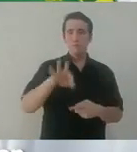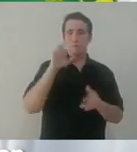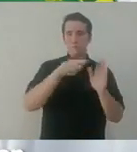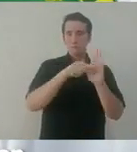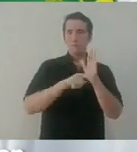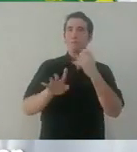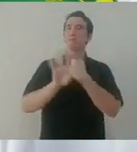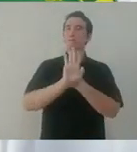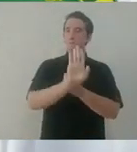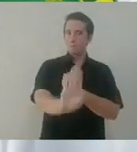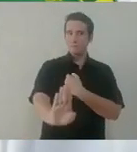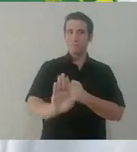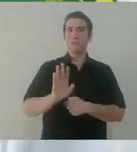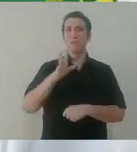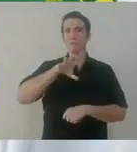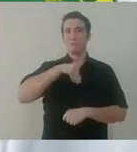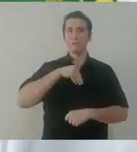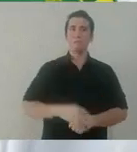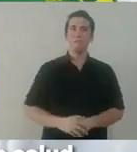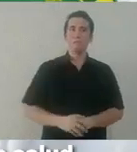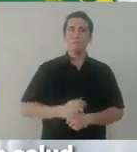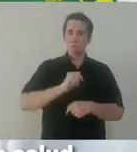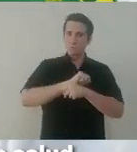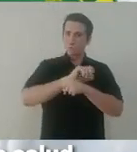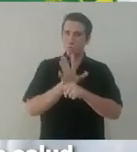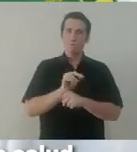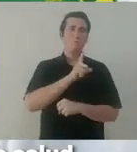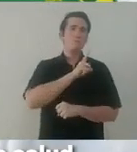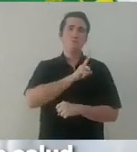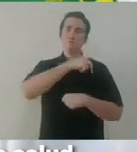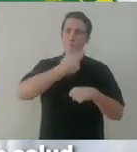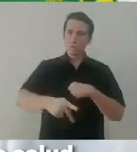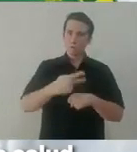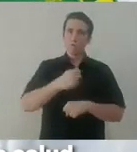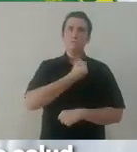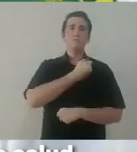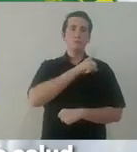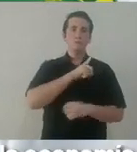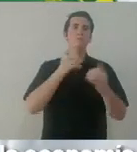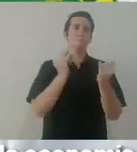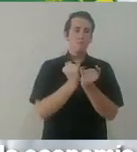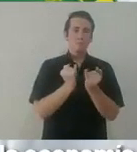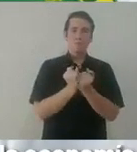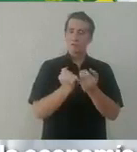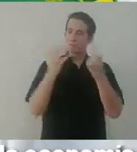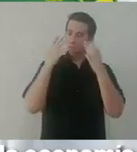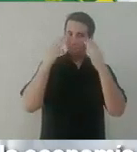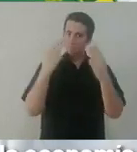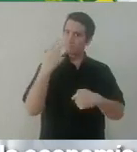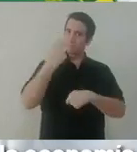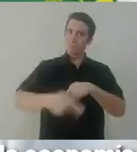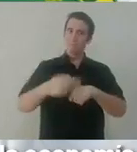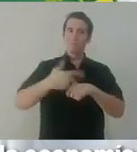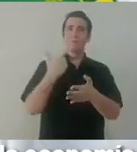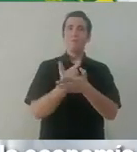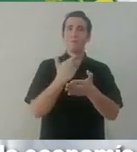medidas que nos protegieran de potenciales contagios. Pero el coronavirus no solo es peligroso para la salud, sino también ha demostrado ser